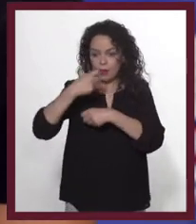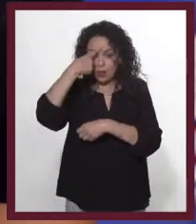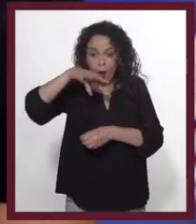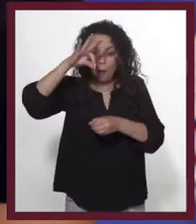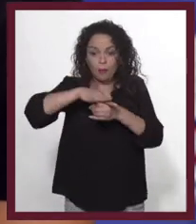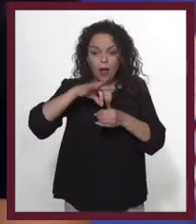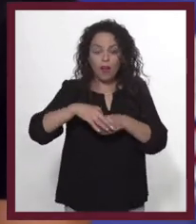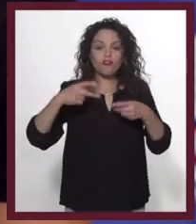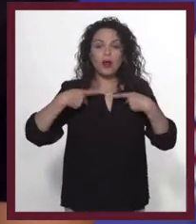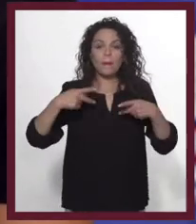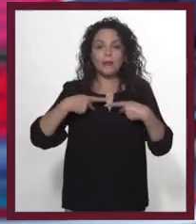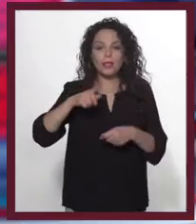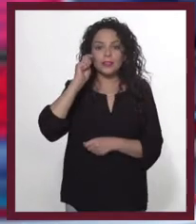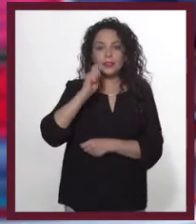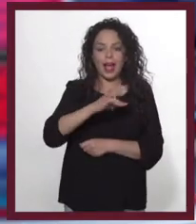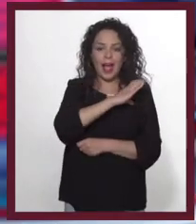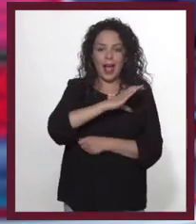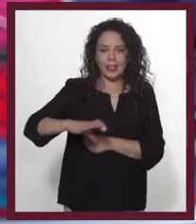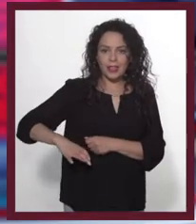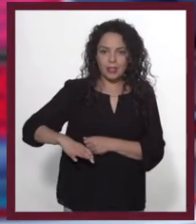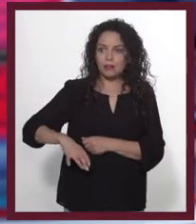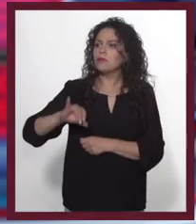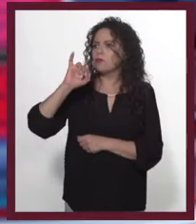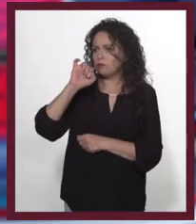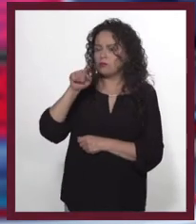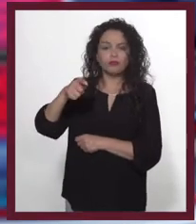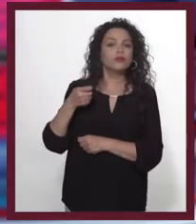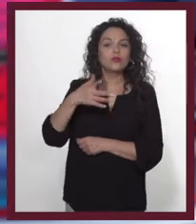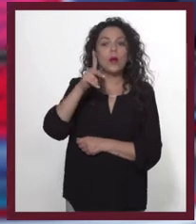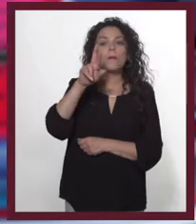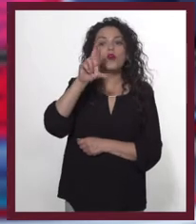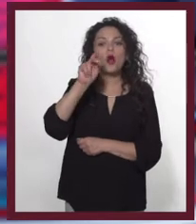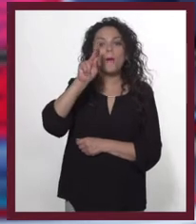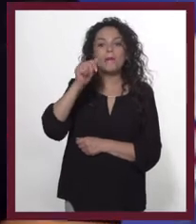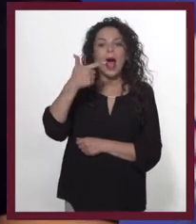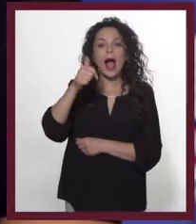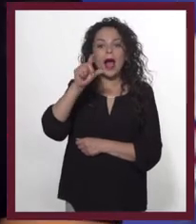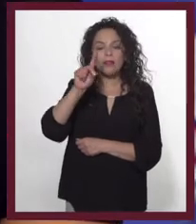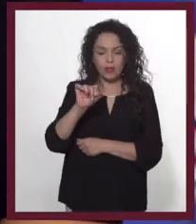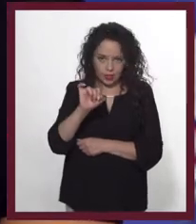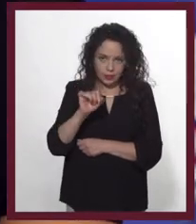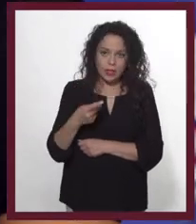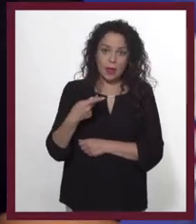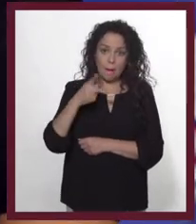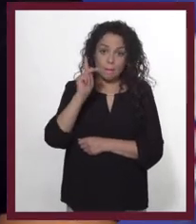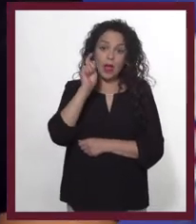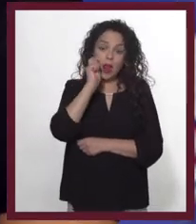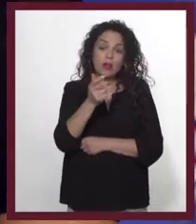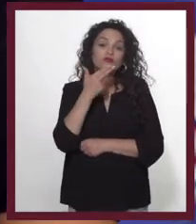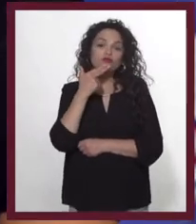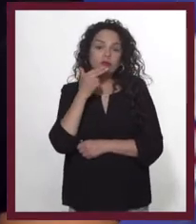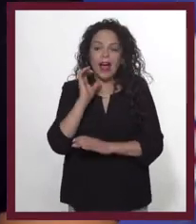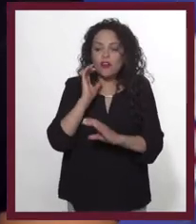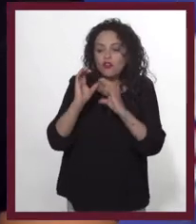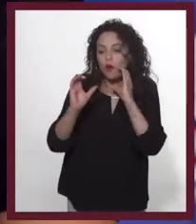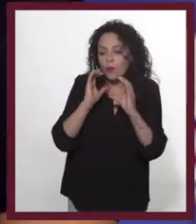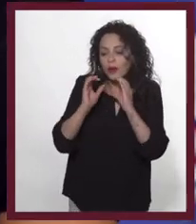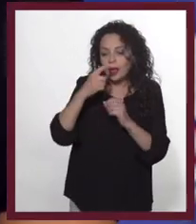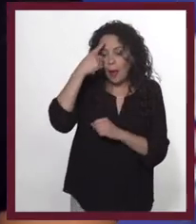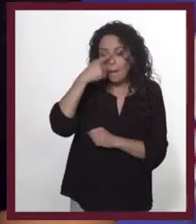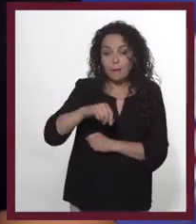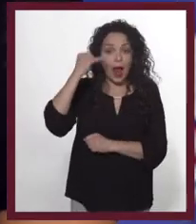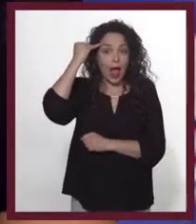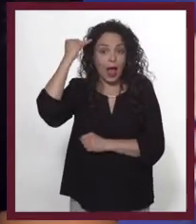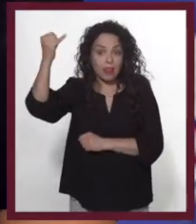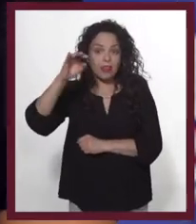candidato político, por ejemplo? Hay quienes a eso le llaman propaganda, pero sí, en esencia estamos utilizando el esquema de la